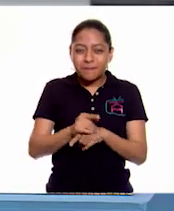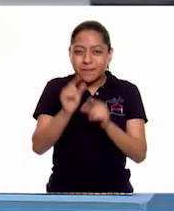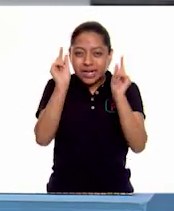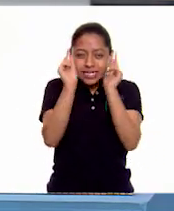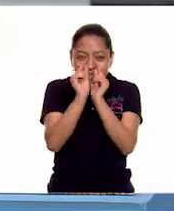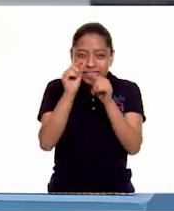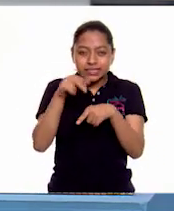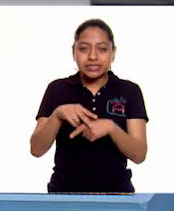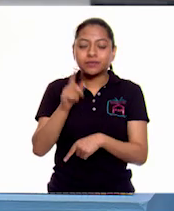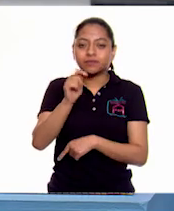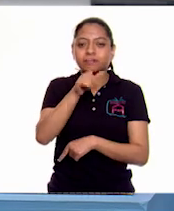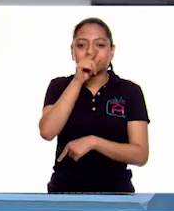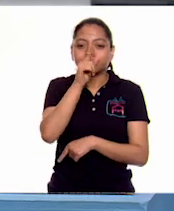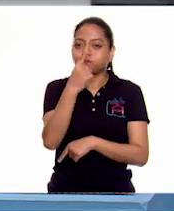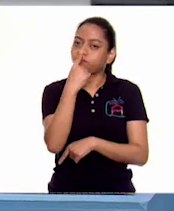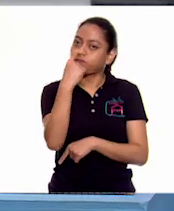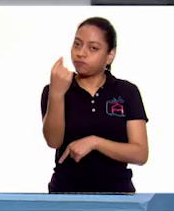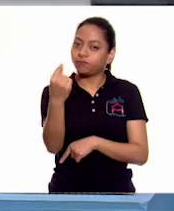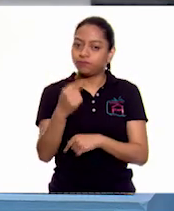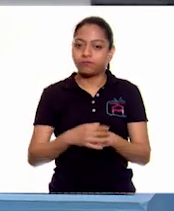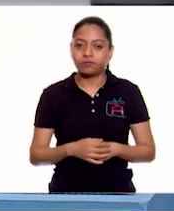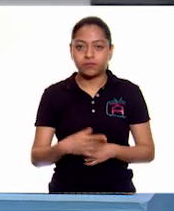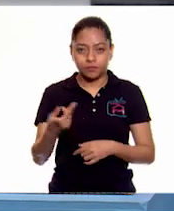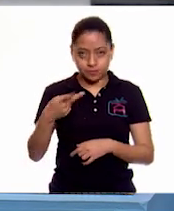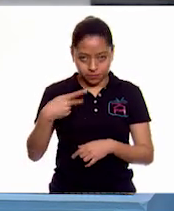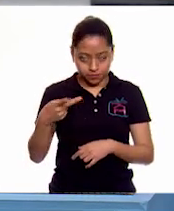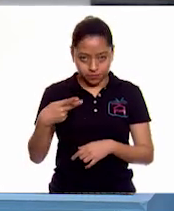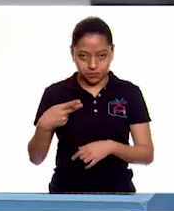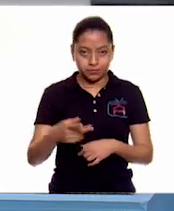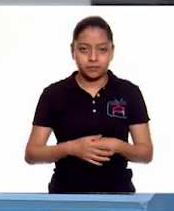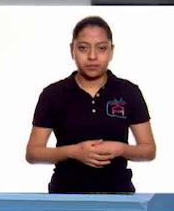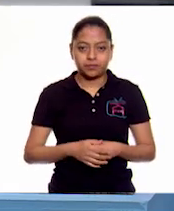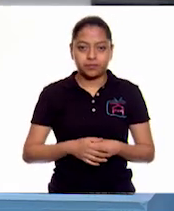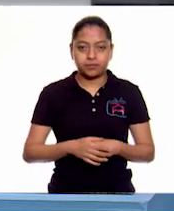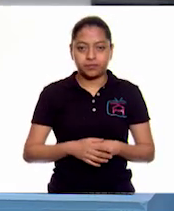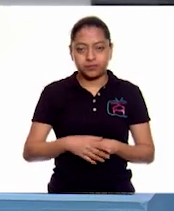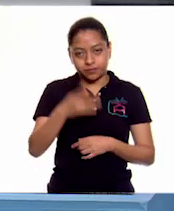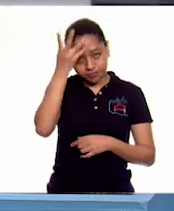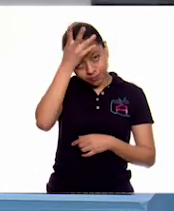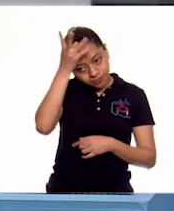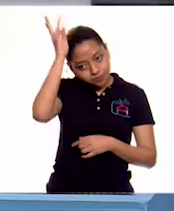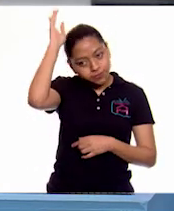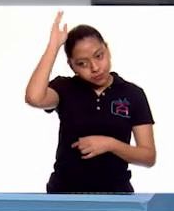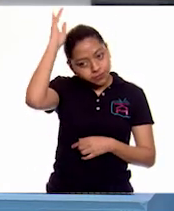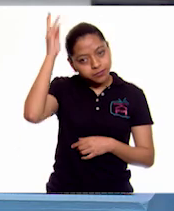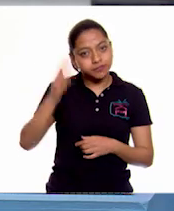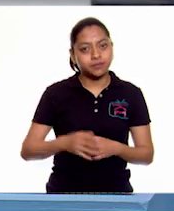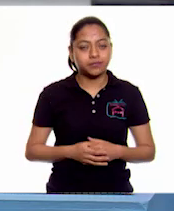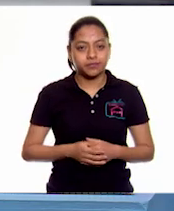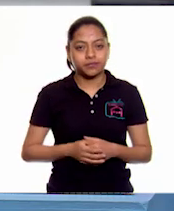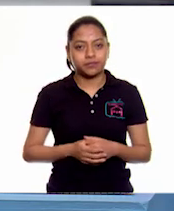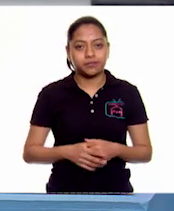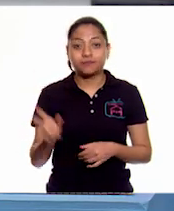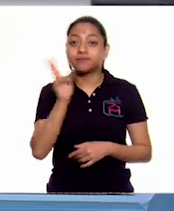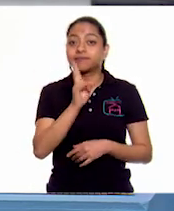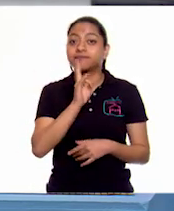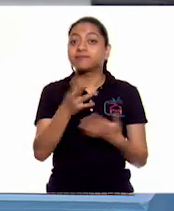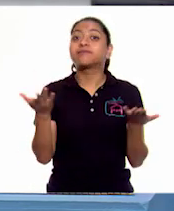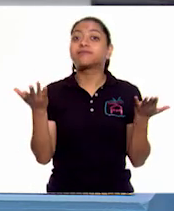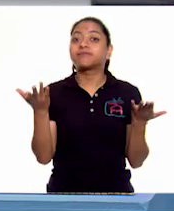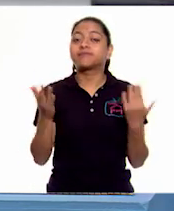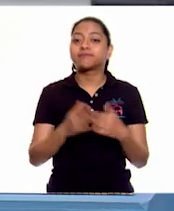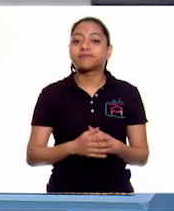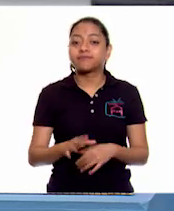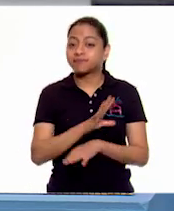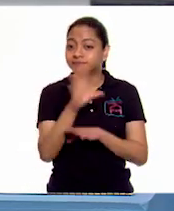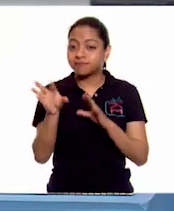son el pico, las piernas y la cresta. Ah, a ver. En